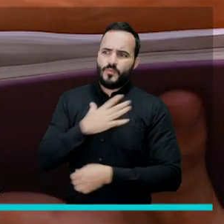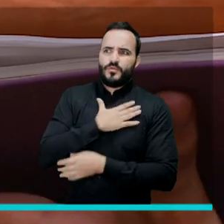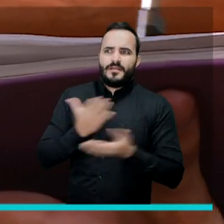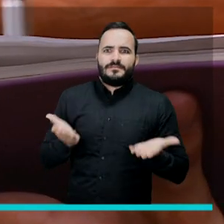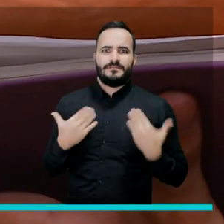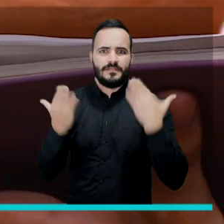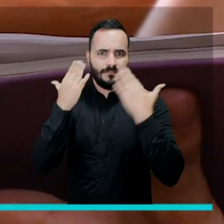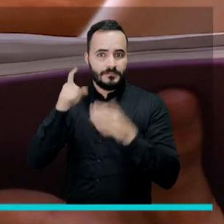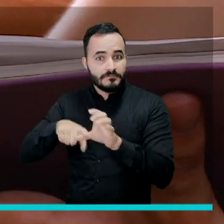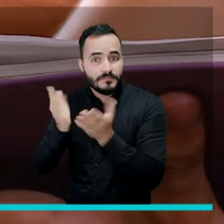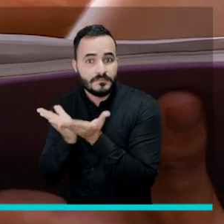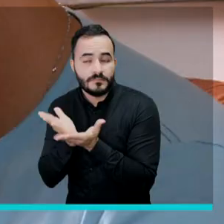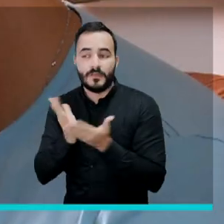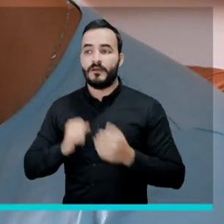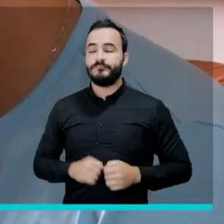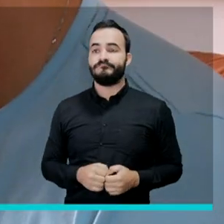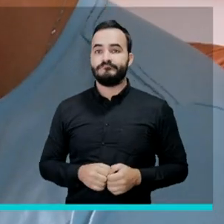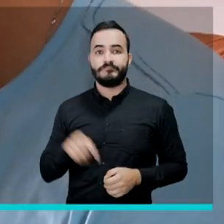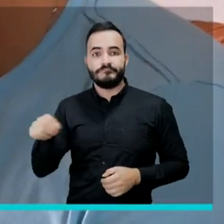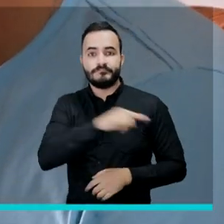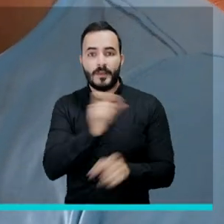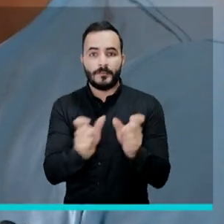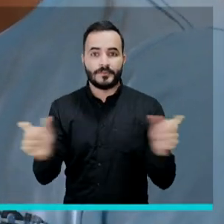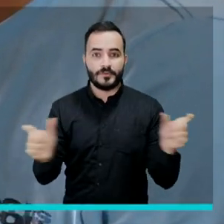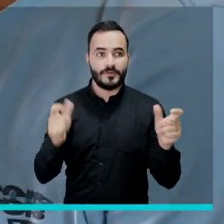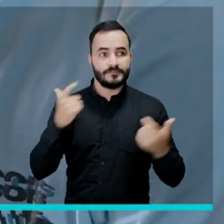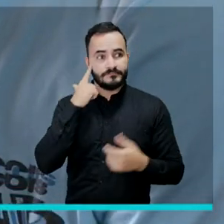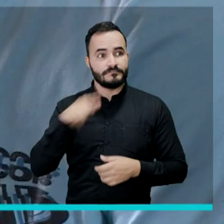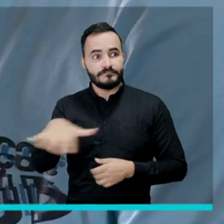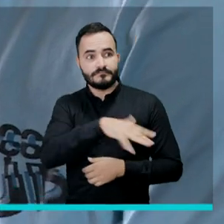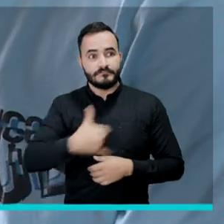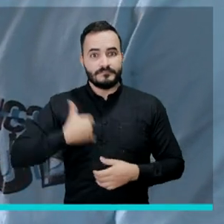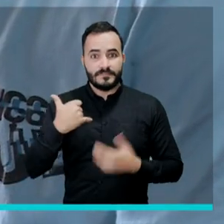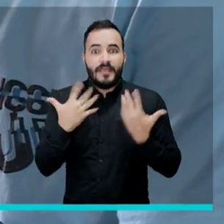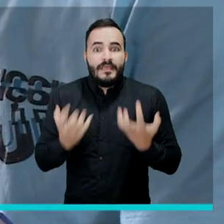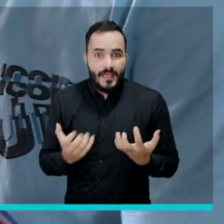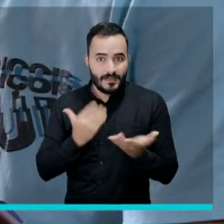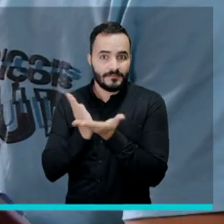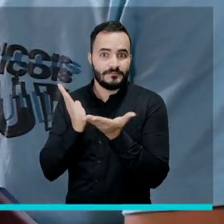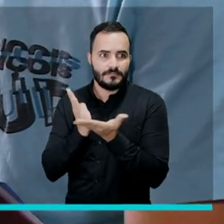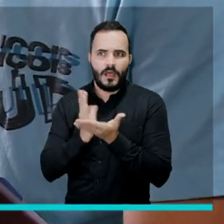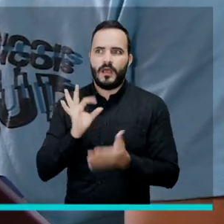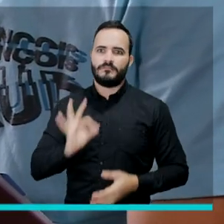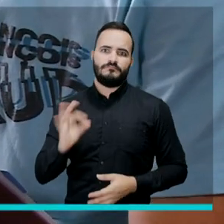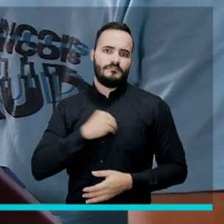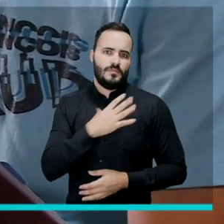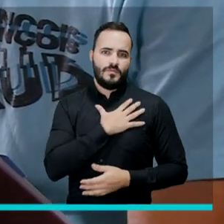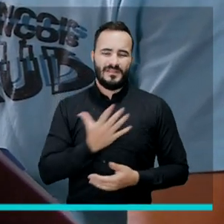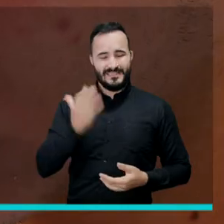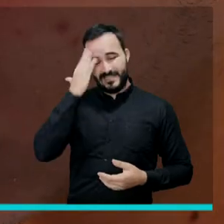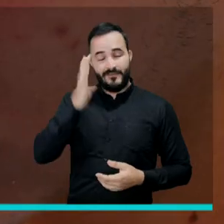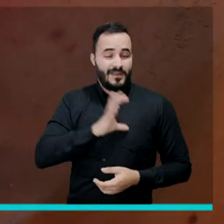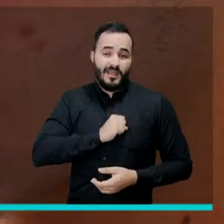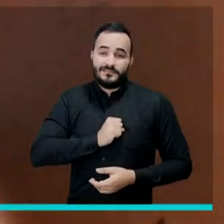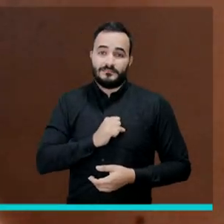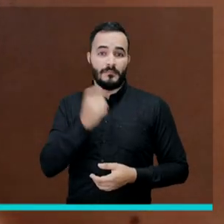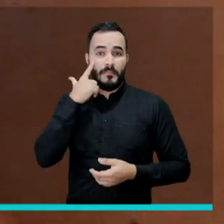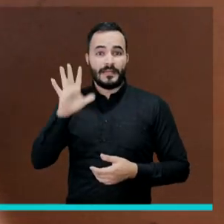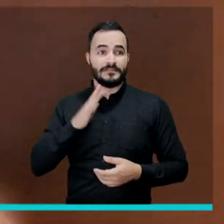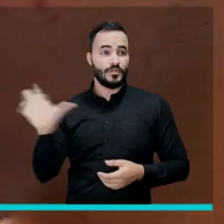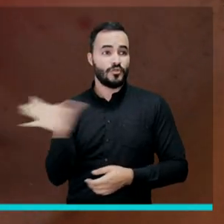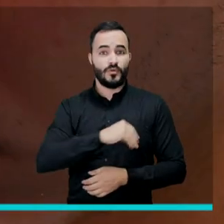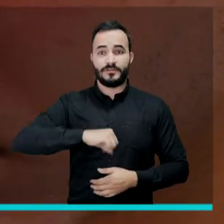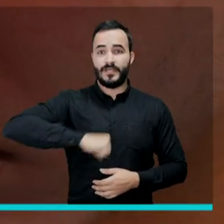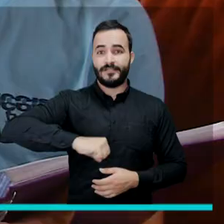para la educación y para la formación de las personas, los jóvenes de la ciudad, debido a que lastimosamente hoy en día la educación se ha